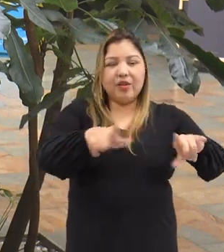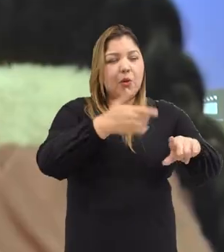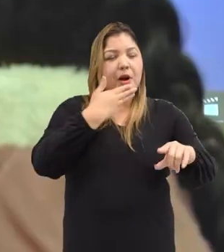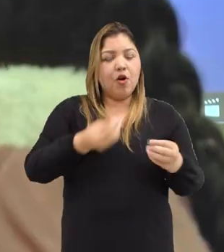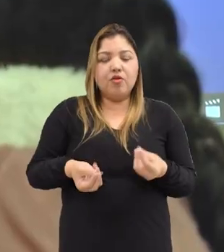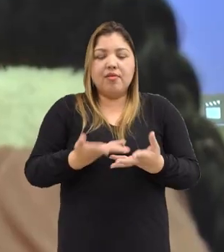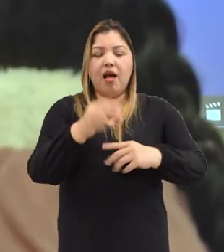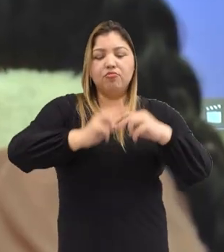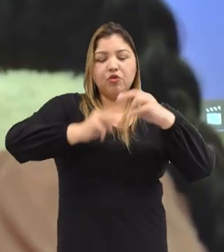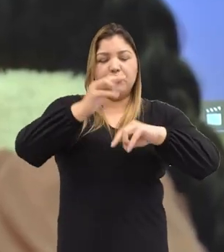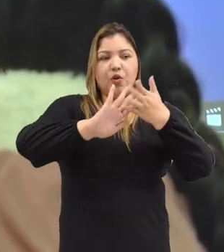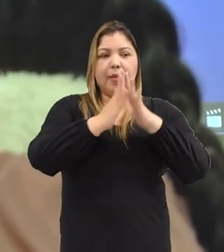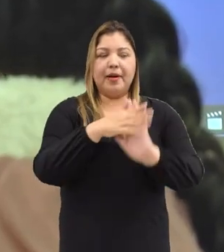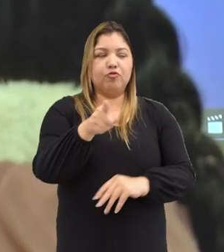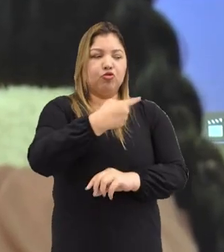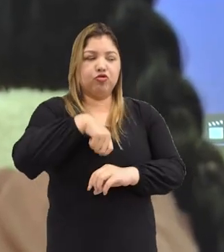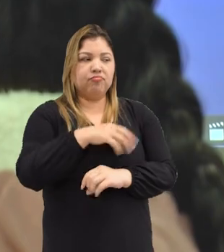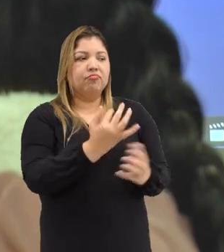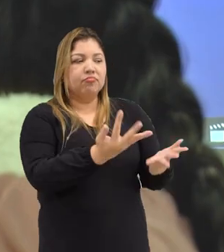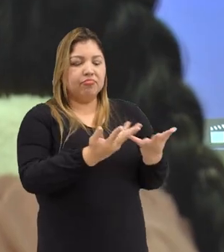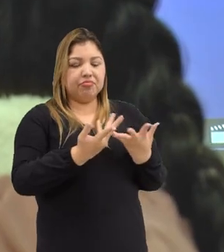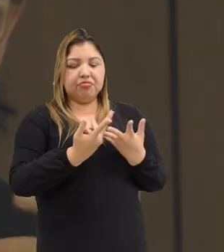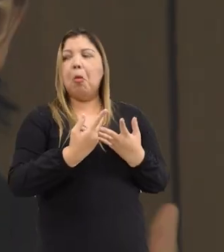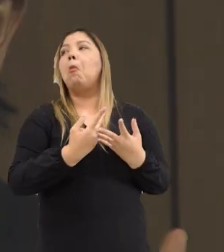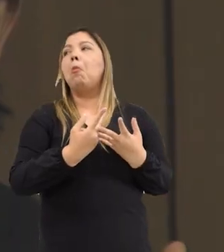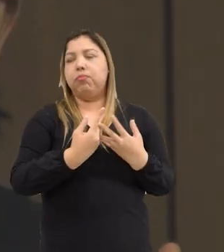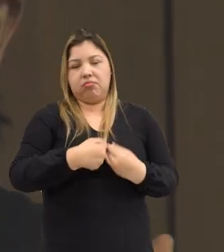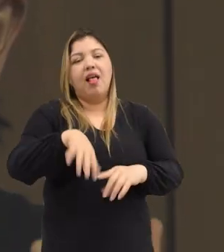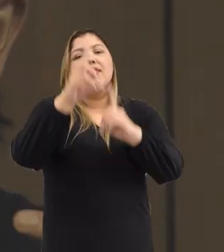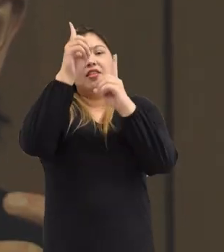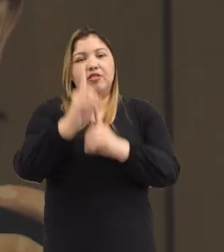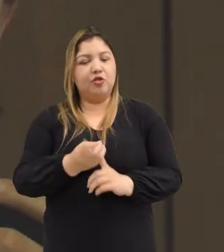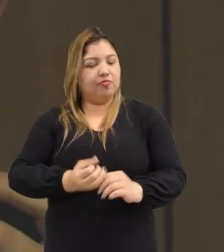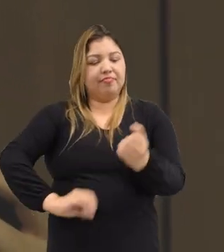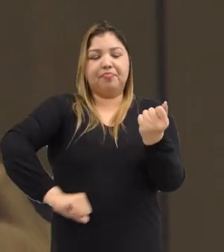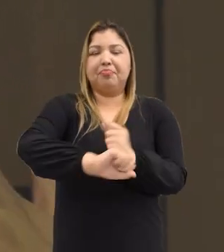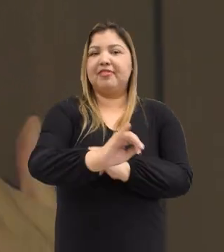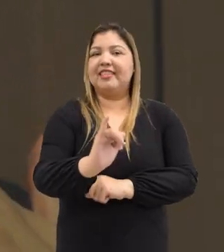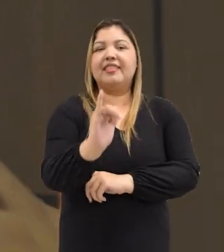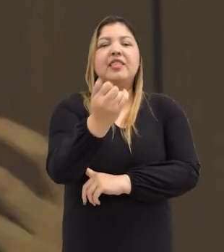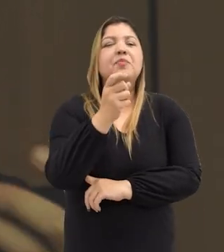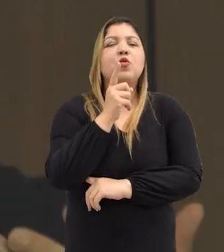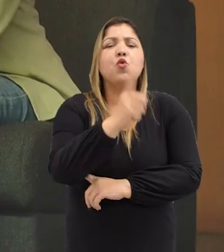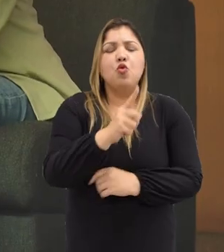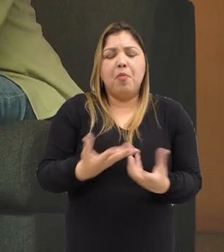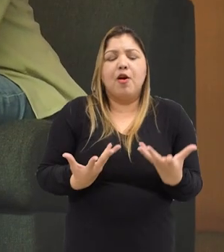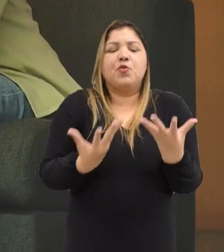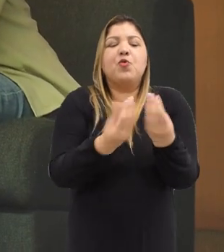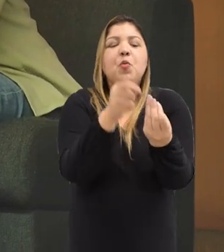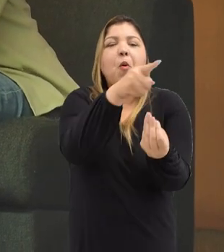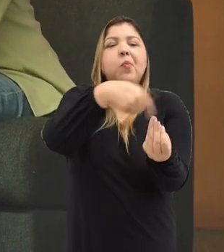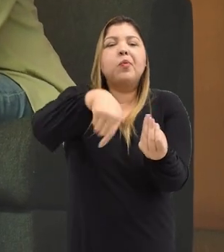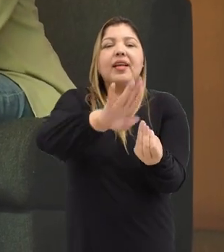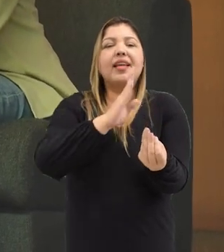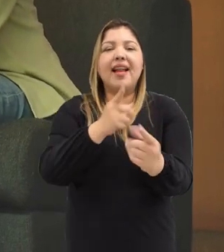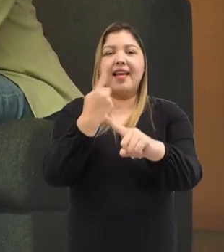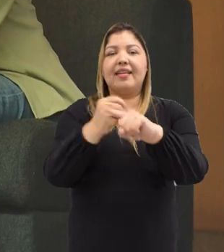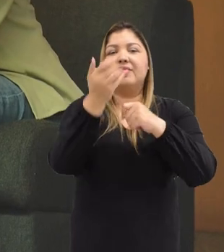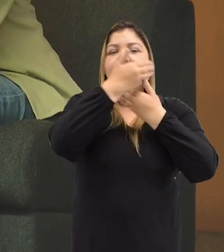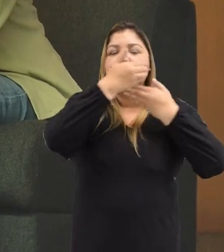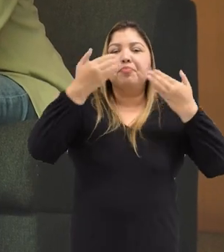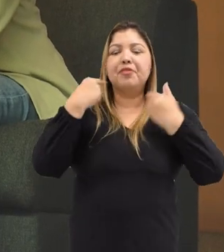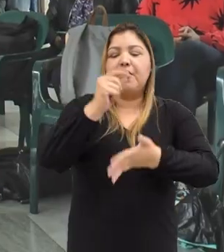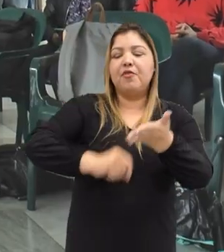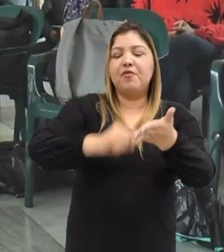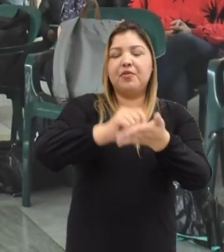de Paz, decidimos apoyarla inmediatamente. Lo decidimos porque trabajamos con una población que son los firmantes del